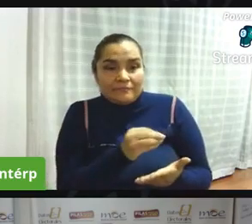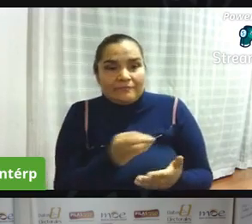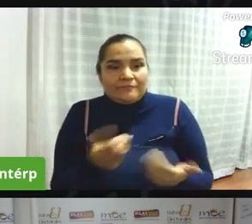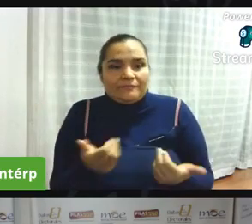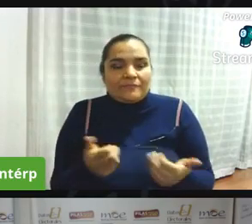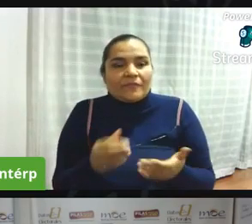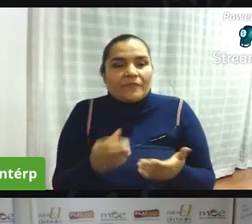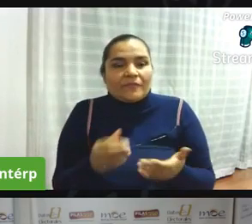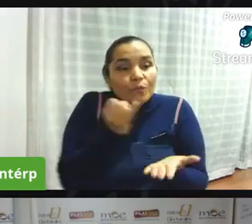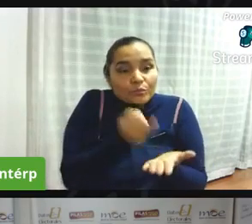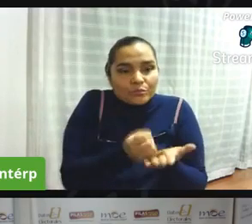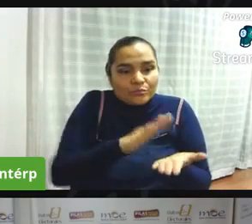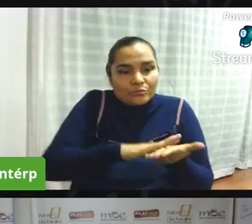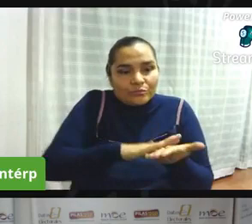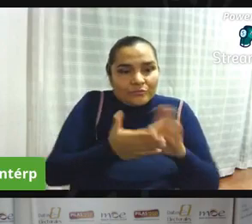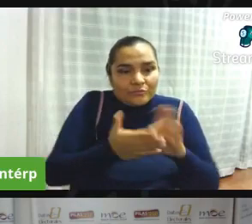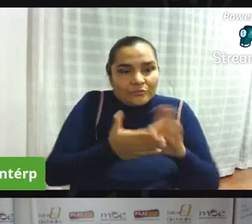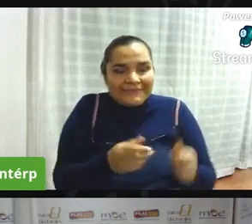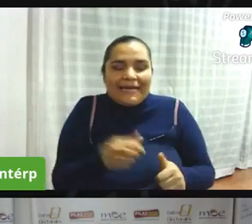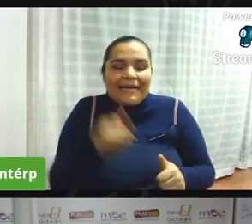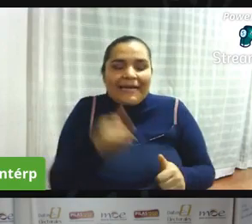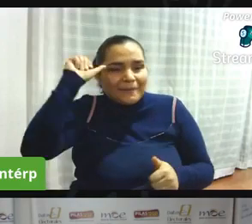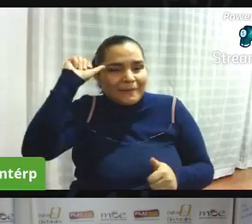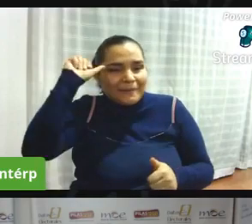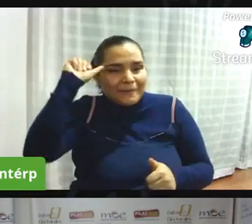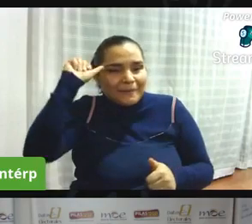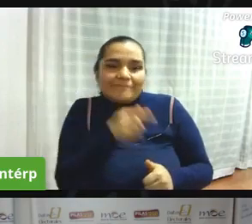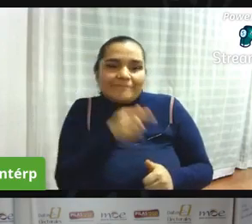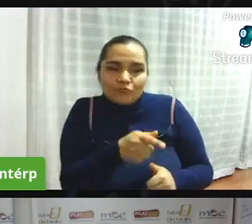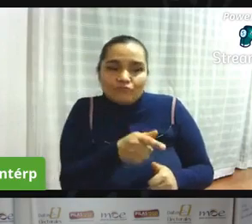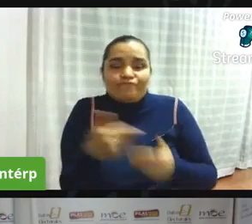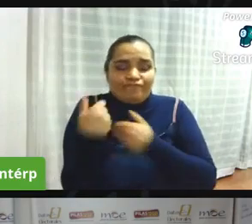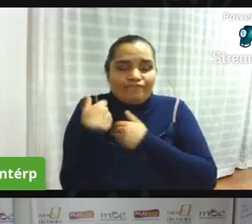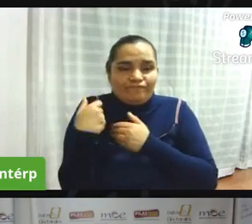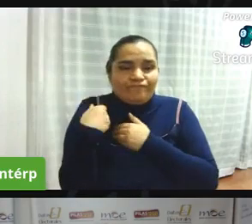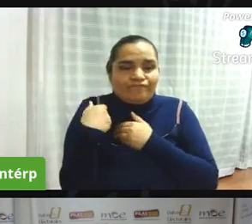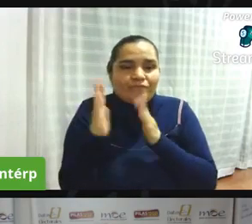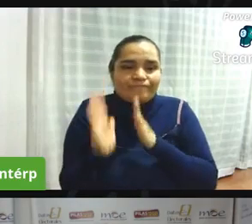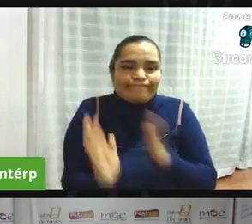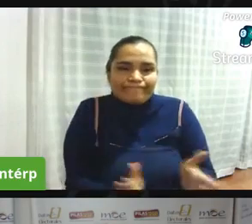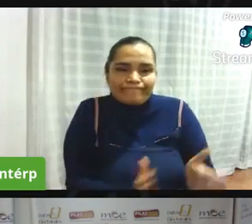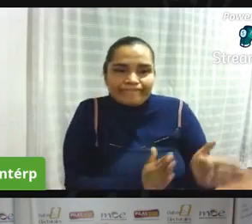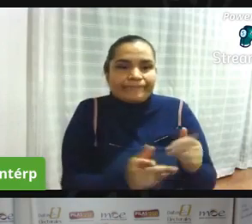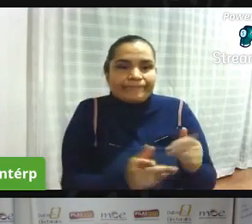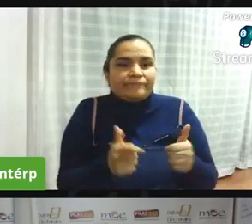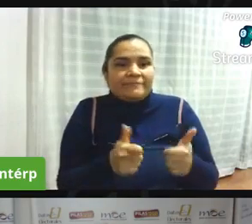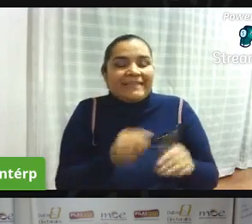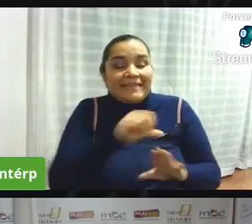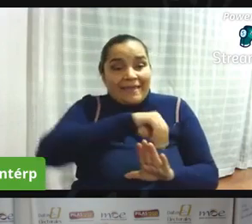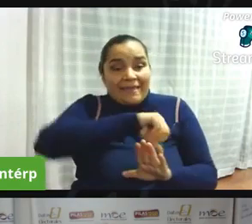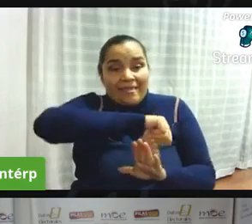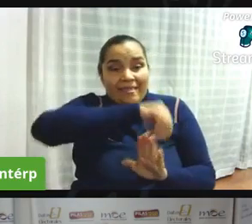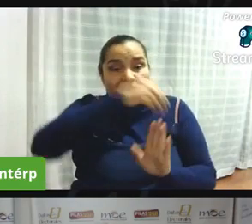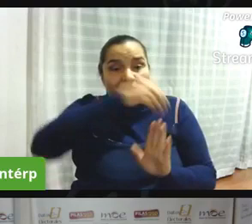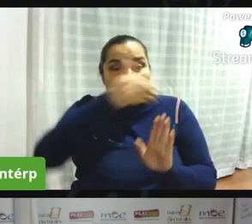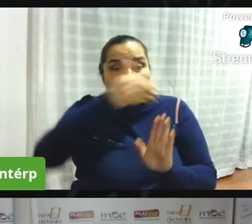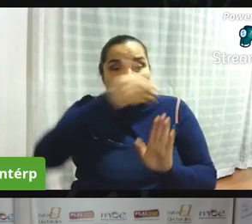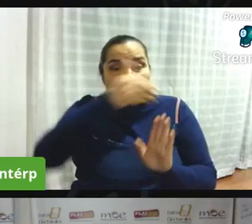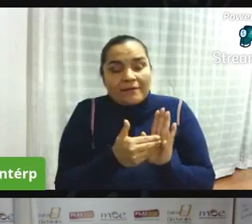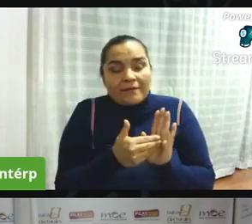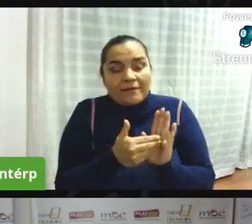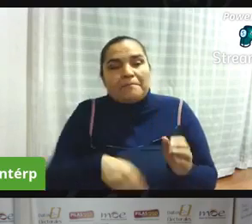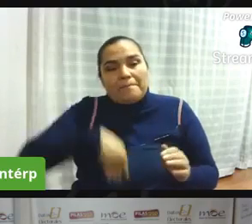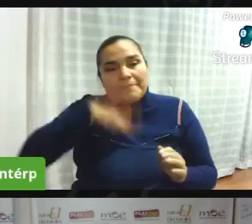acción comunal que las la transparencia del proceso está en sus manos más allá de lo que haga el idepac más allá de lo que haga la moe eh